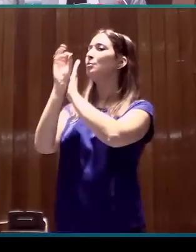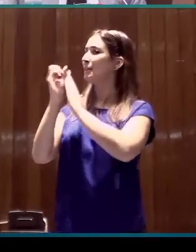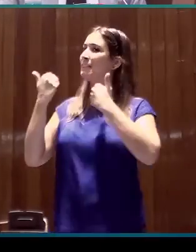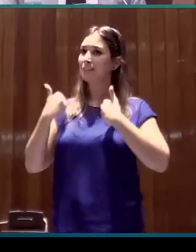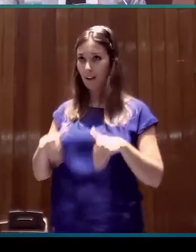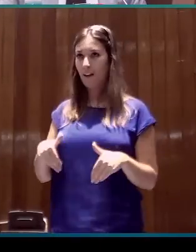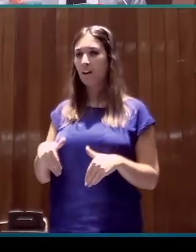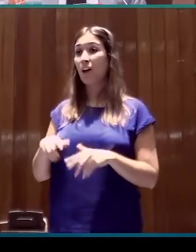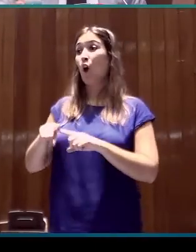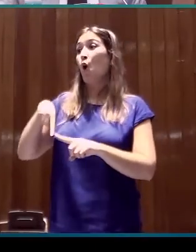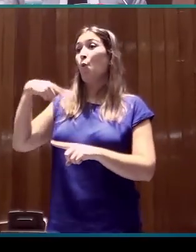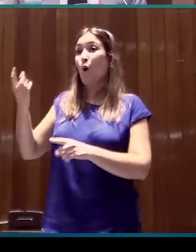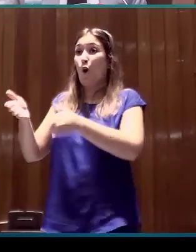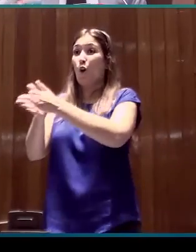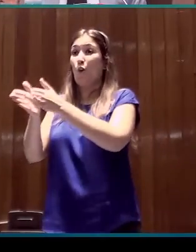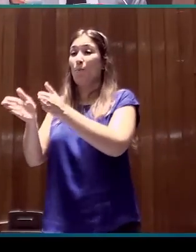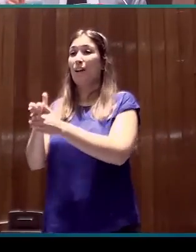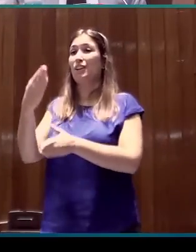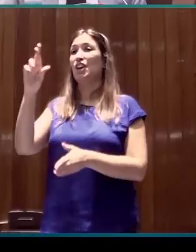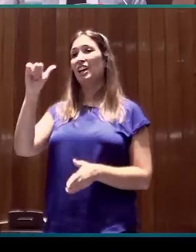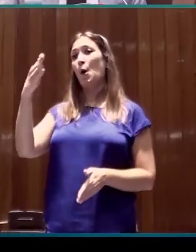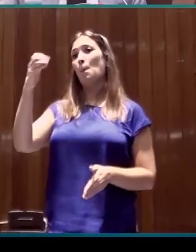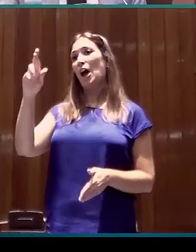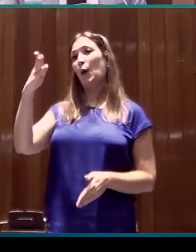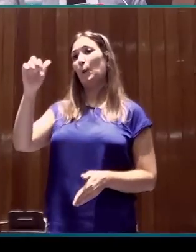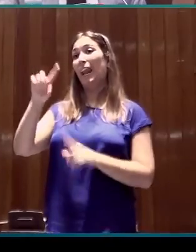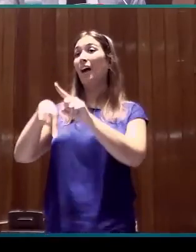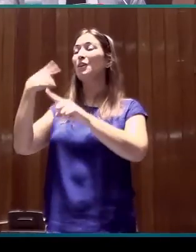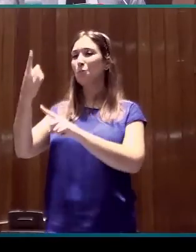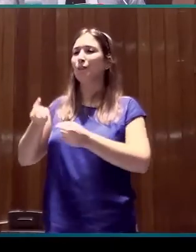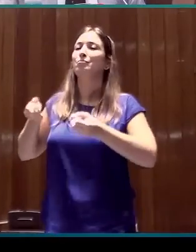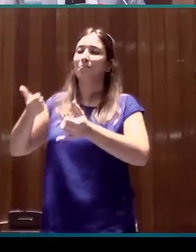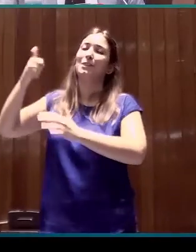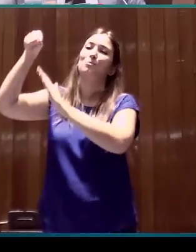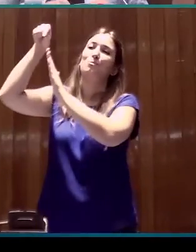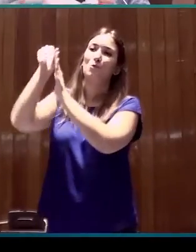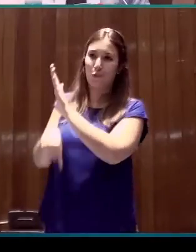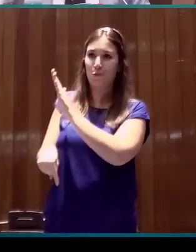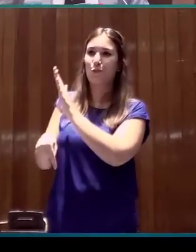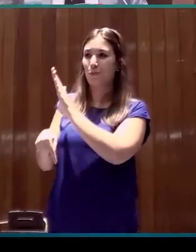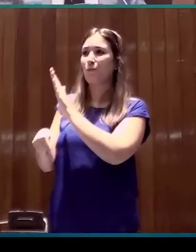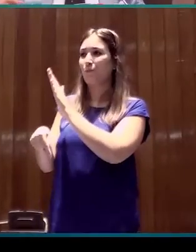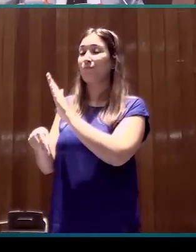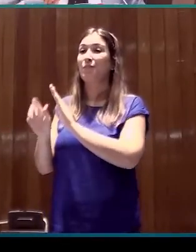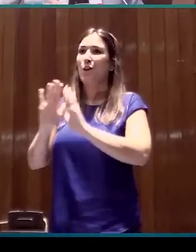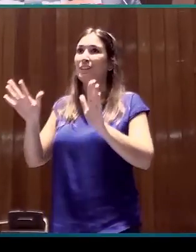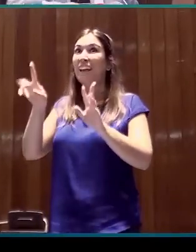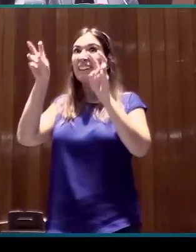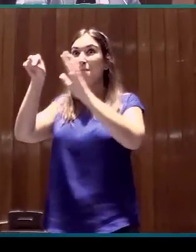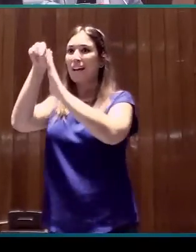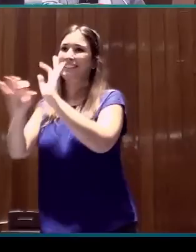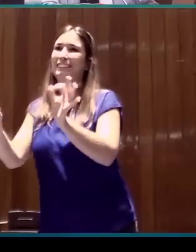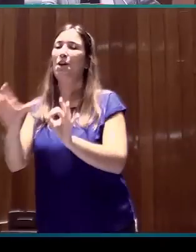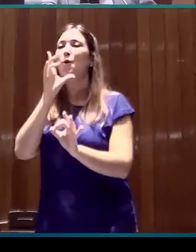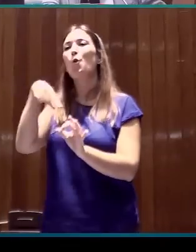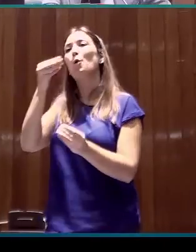cual les hablará mi colega Gemma Barberá en la mesa que sigue a esta presentación. Por lo tanto, no me detengo más en ello.